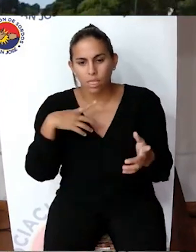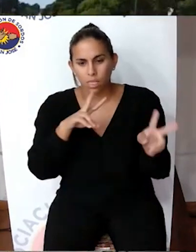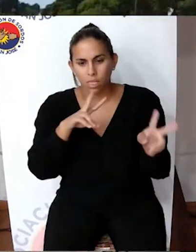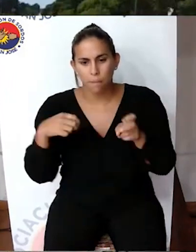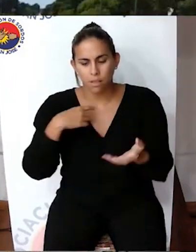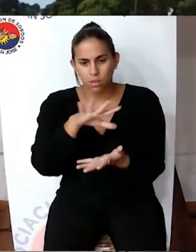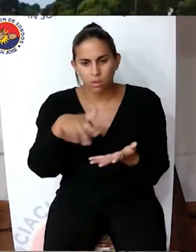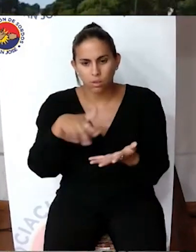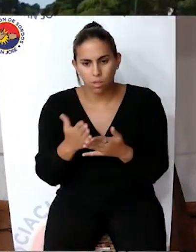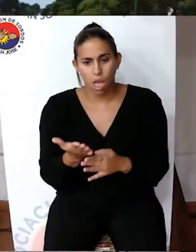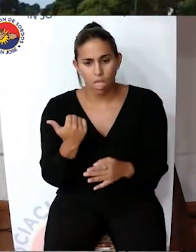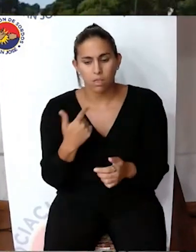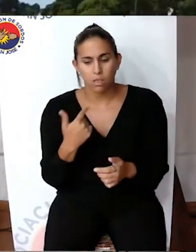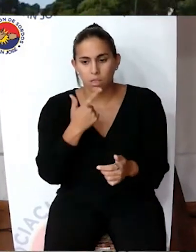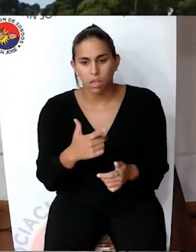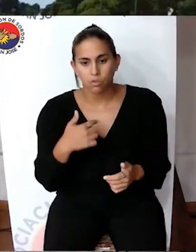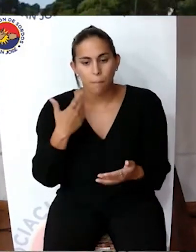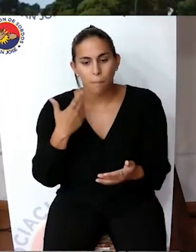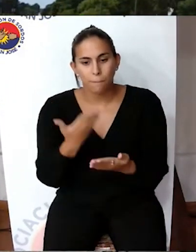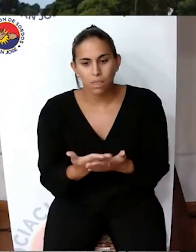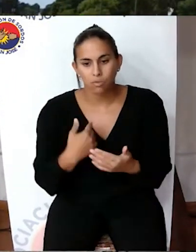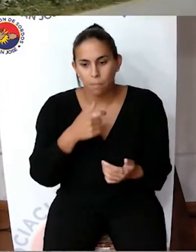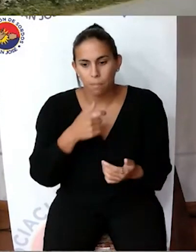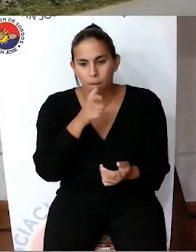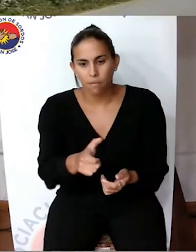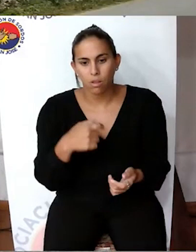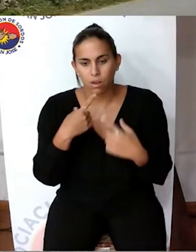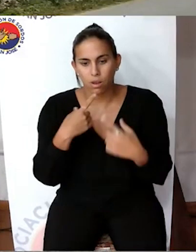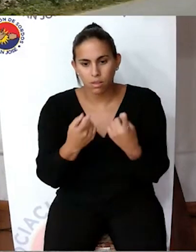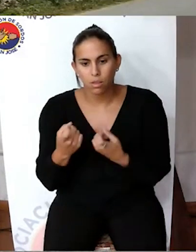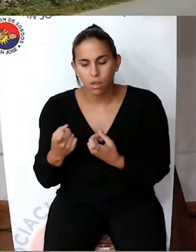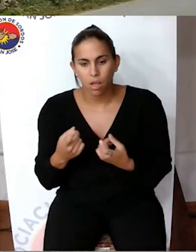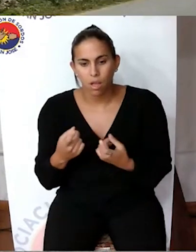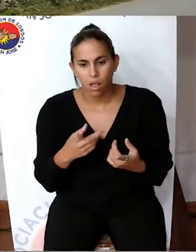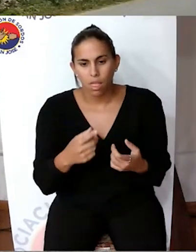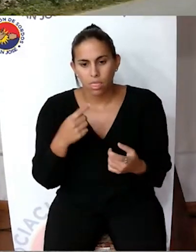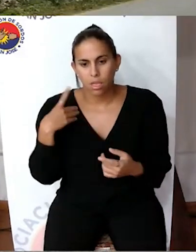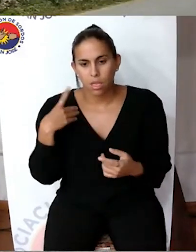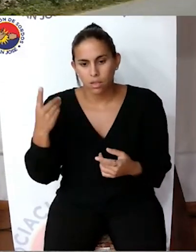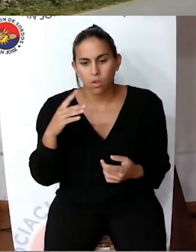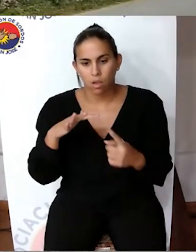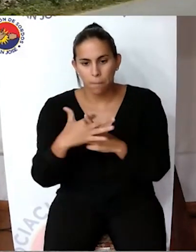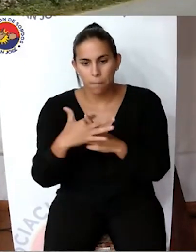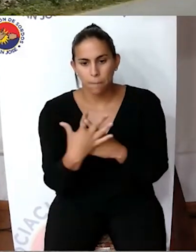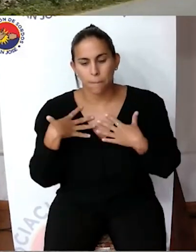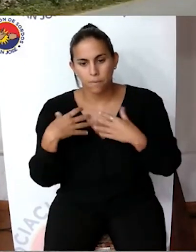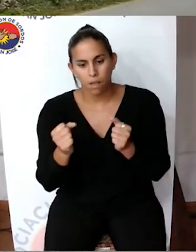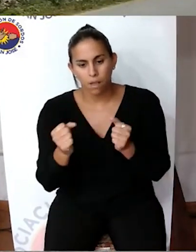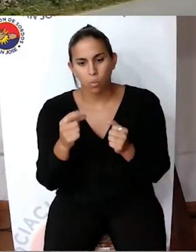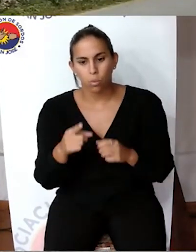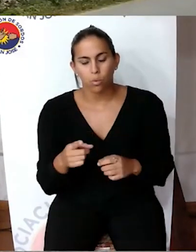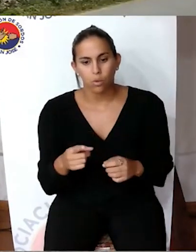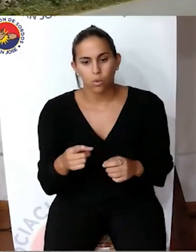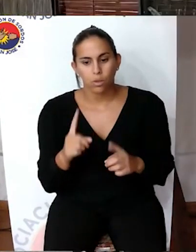mencionada. Es por esto que solicito que mis palabras pasen a la Dirección de Gestión Ambiental y Salud del Ejecutivo Departamental